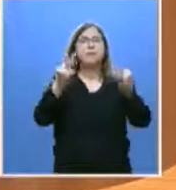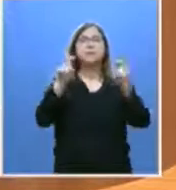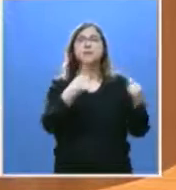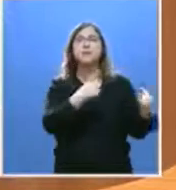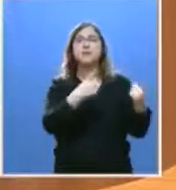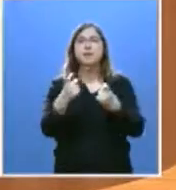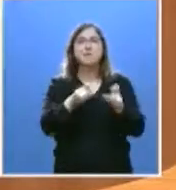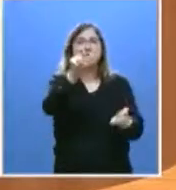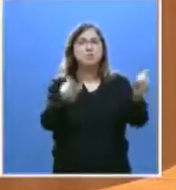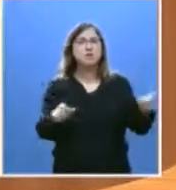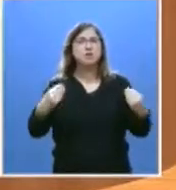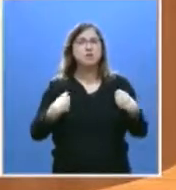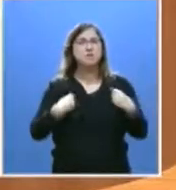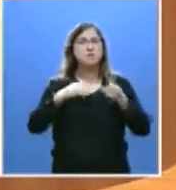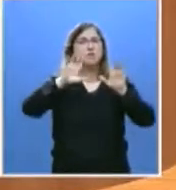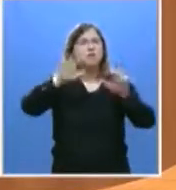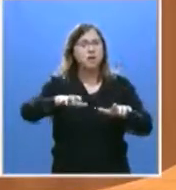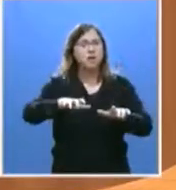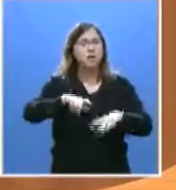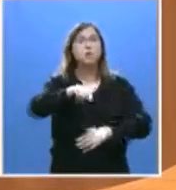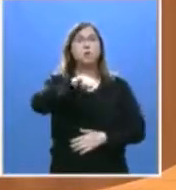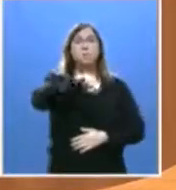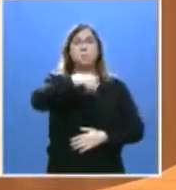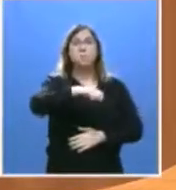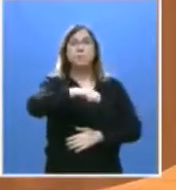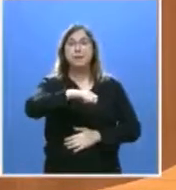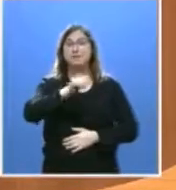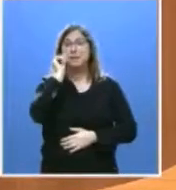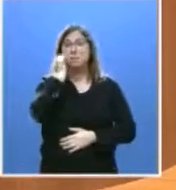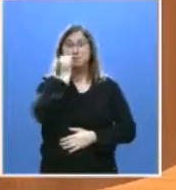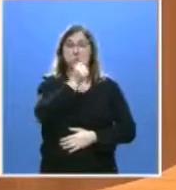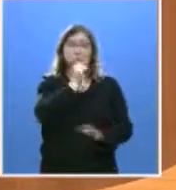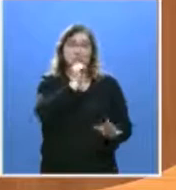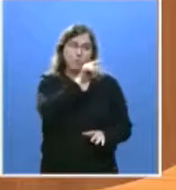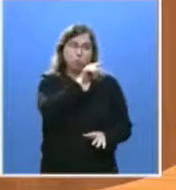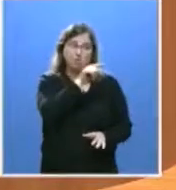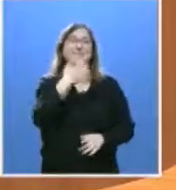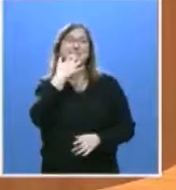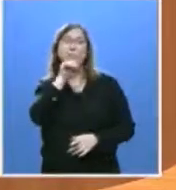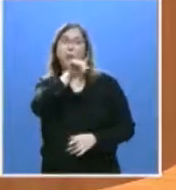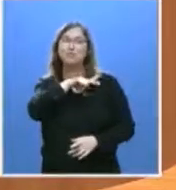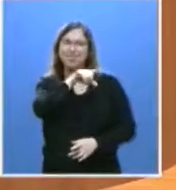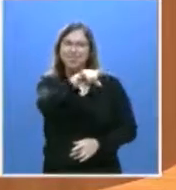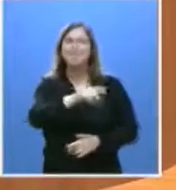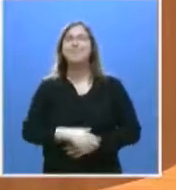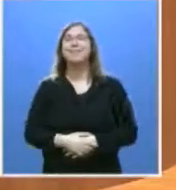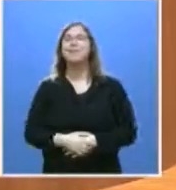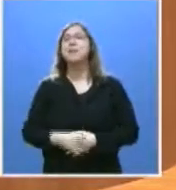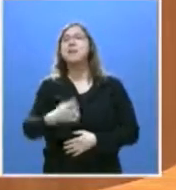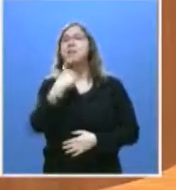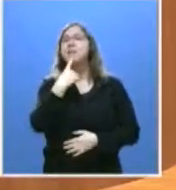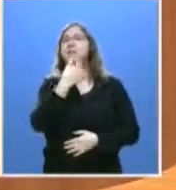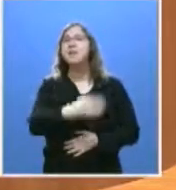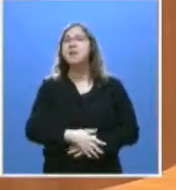necesidades de los leoneses y leonesas, el presidente aún de esta comunidad autónoma, el señor Mañueco, sí, usted, decía,